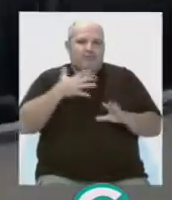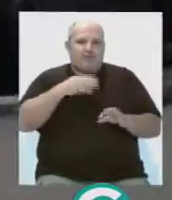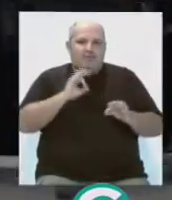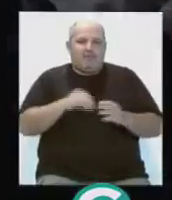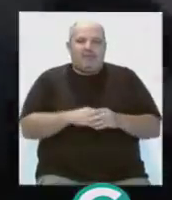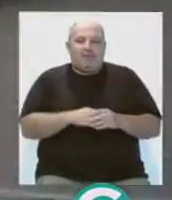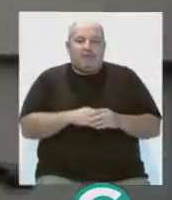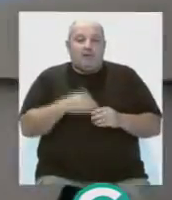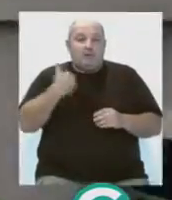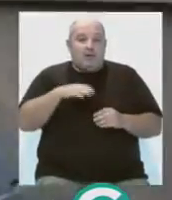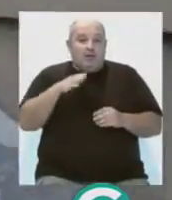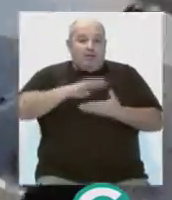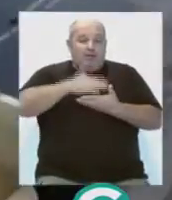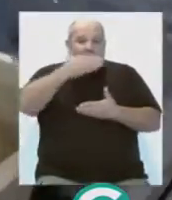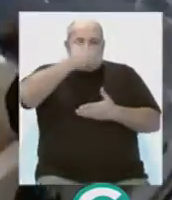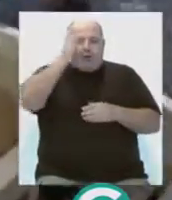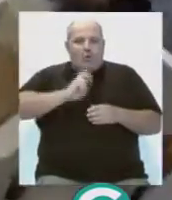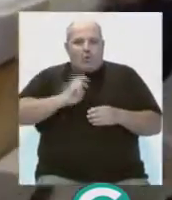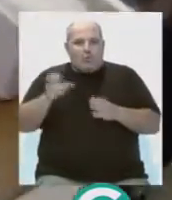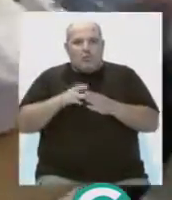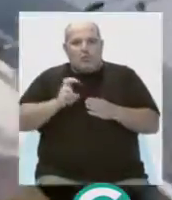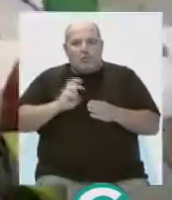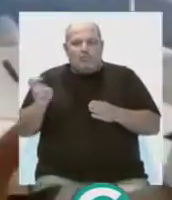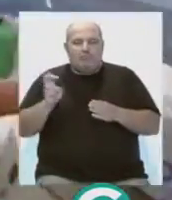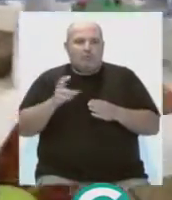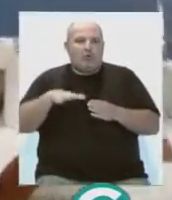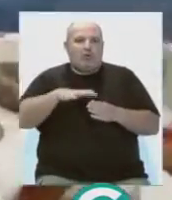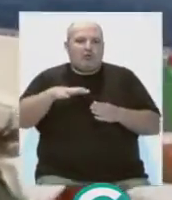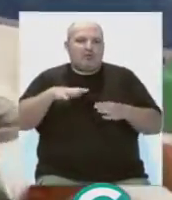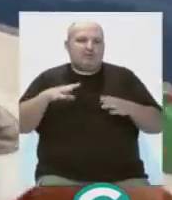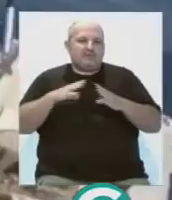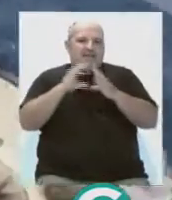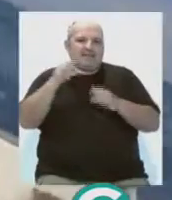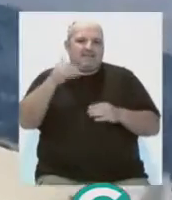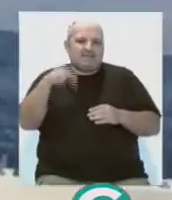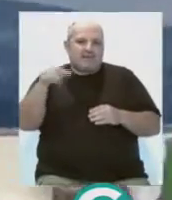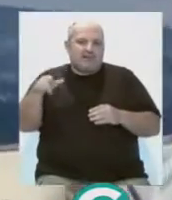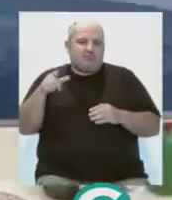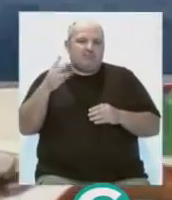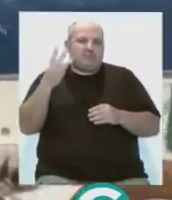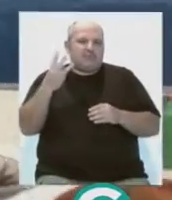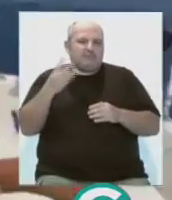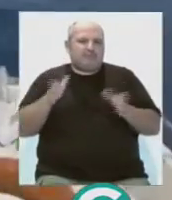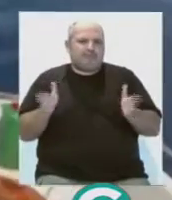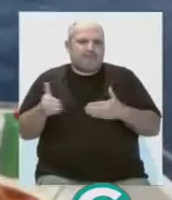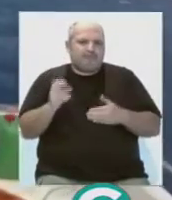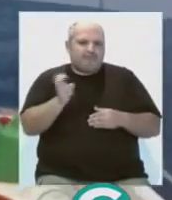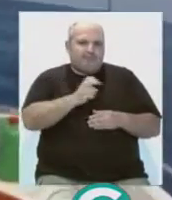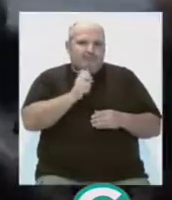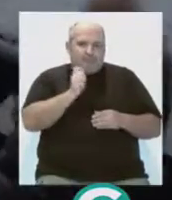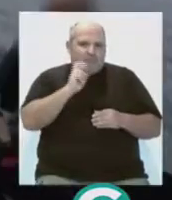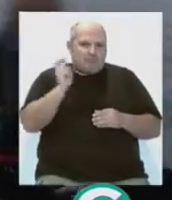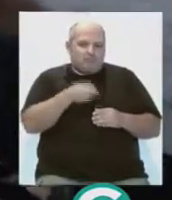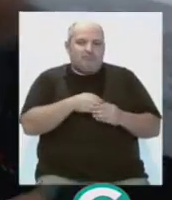tenían preparada. Ya en el mes de abril se localizó una embarcación varada en el casillo de San Sebastián de la capital con tres fardos de hachís.